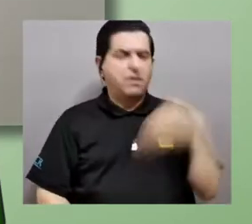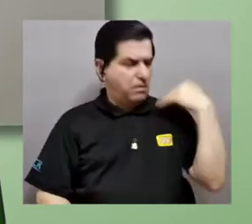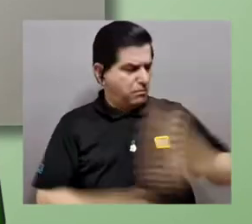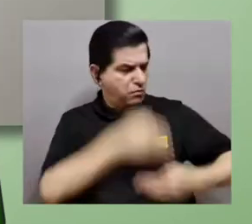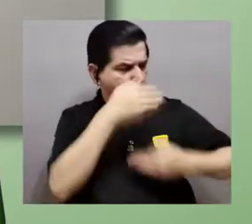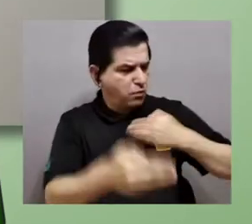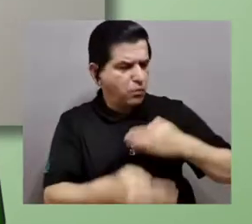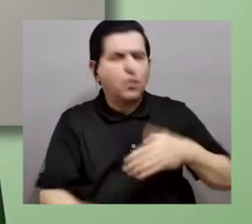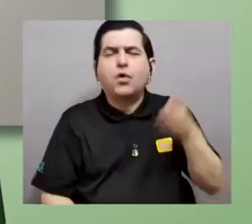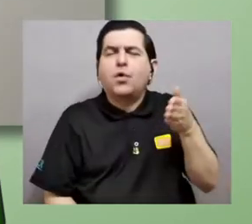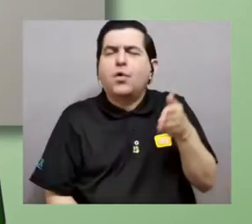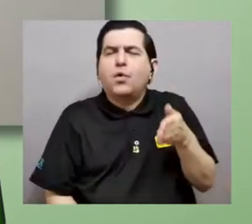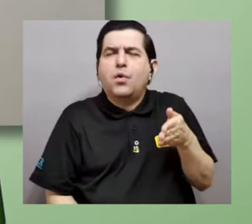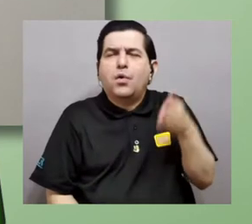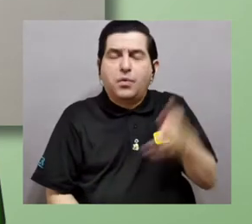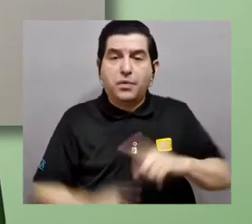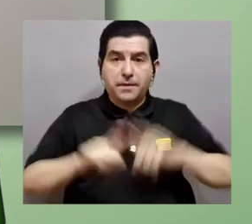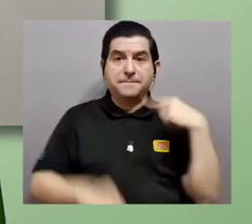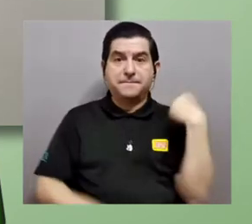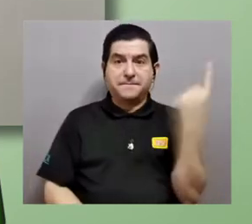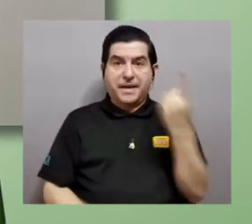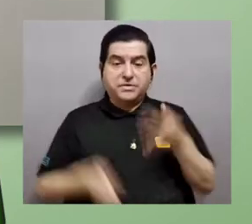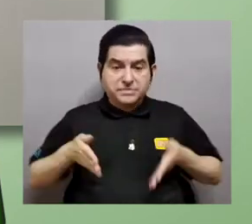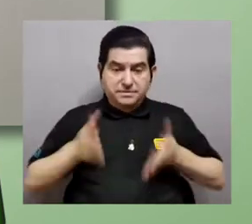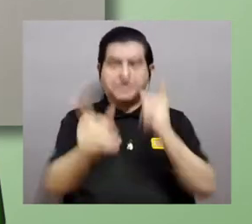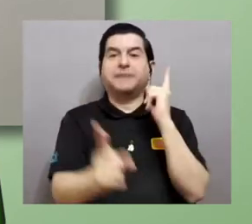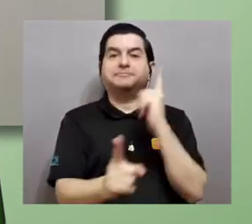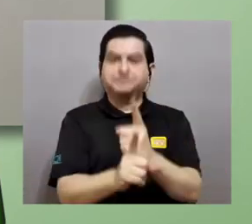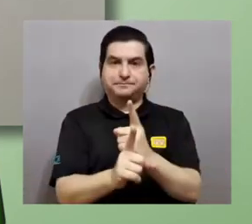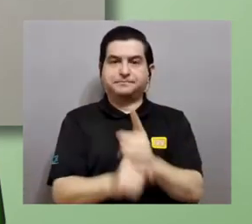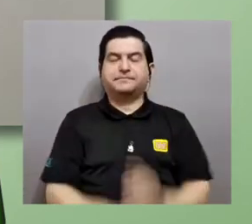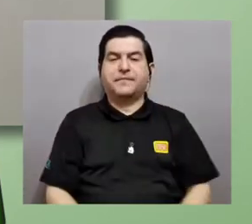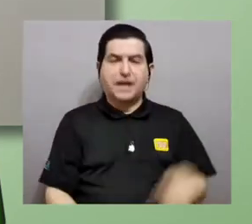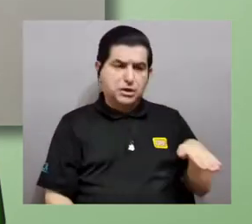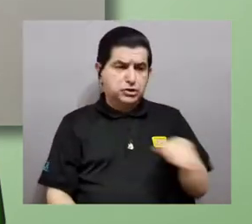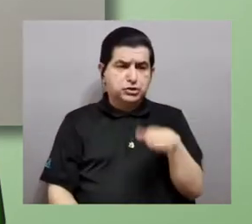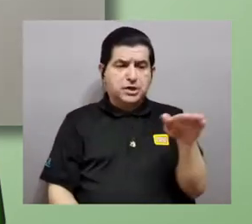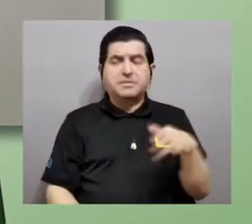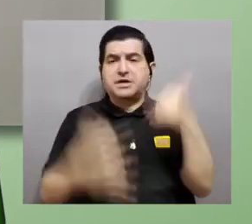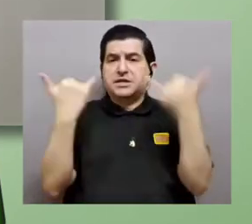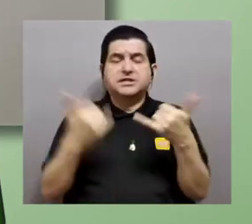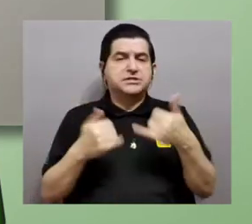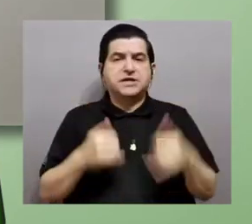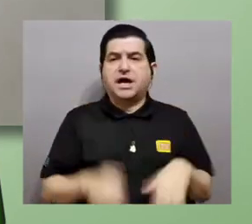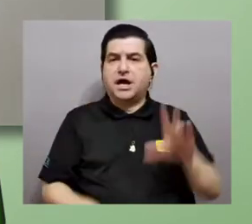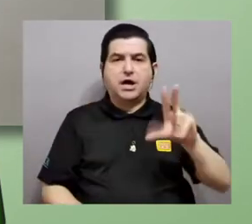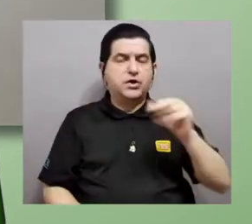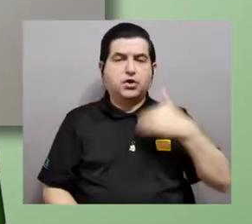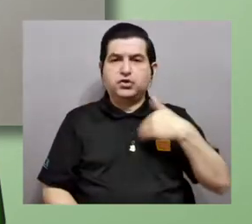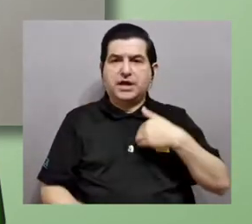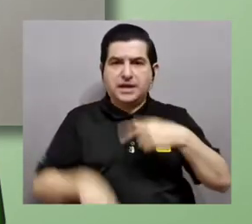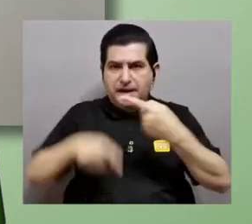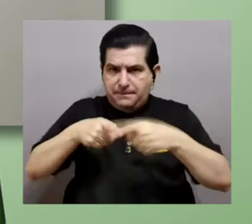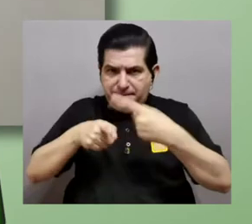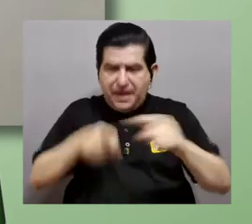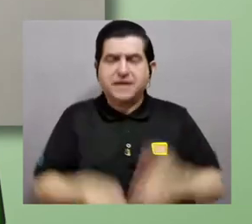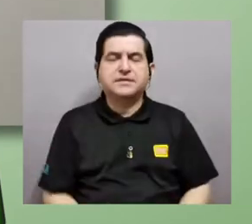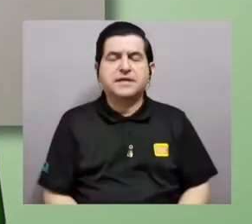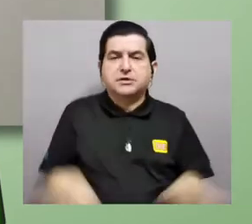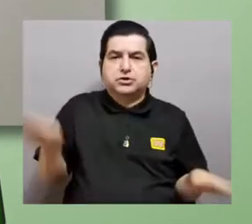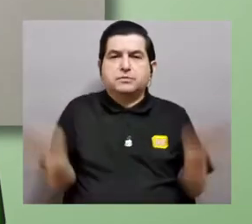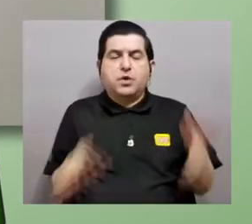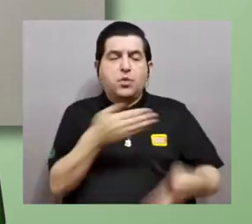Aunque la evolución avance muy lento, ésta siempre toma el camino correcto. Las serpientes dejaron sus patas, los